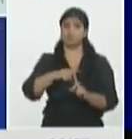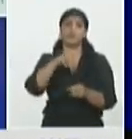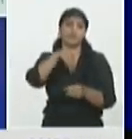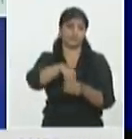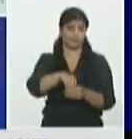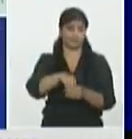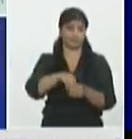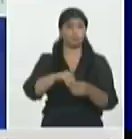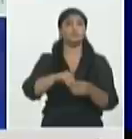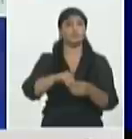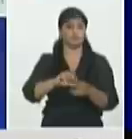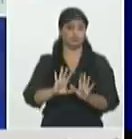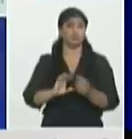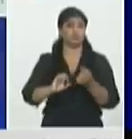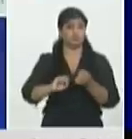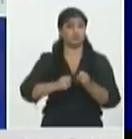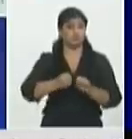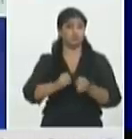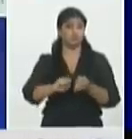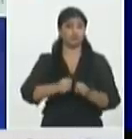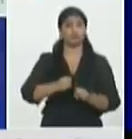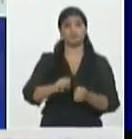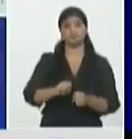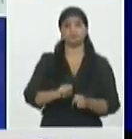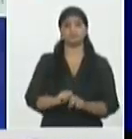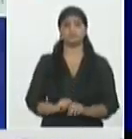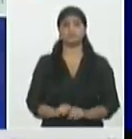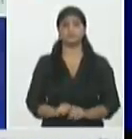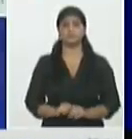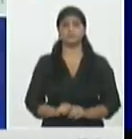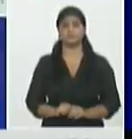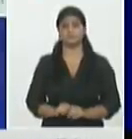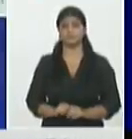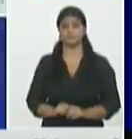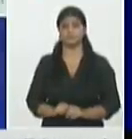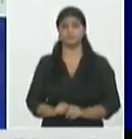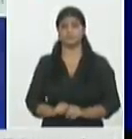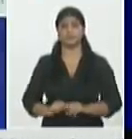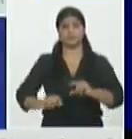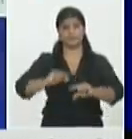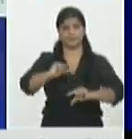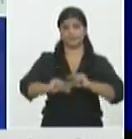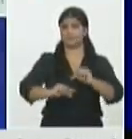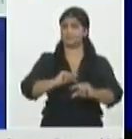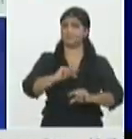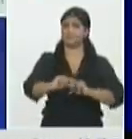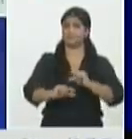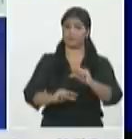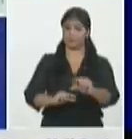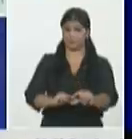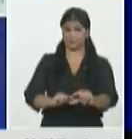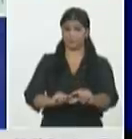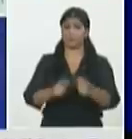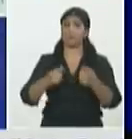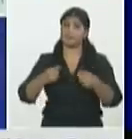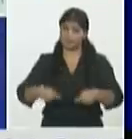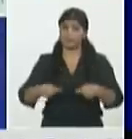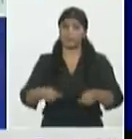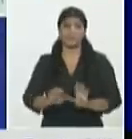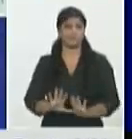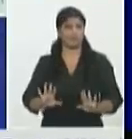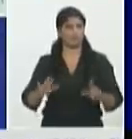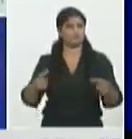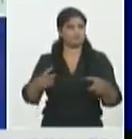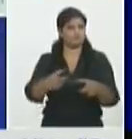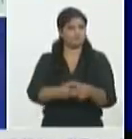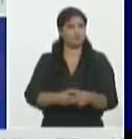cifras muy bajas y con las acciones que se van realizando se debe de lograr este objetivo